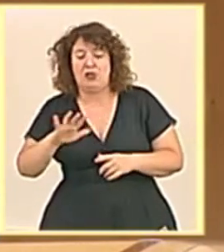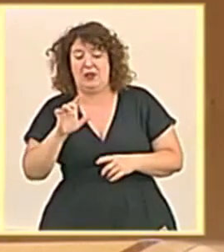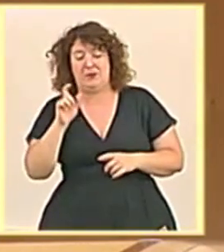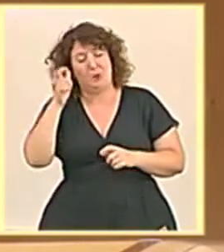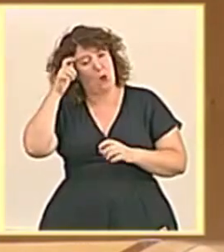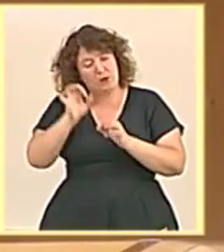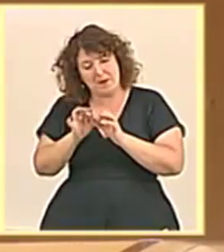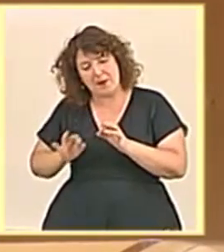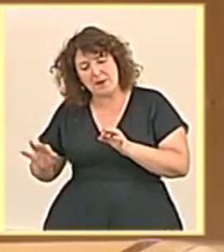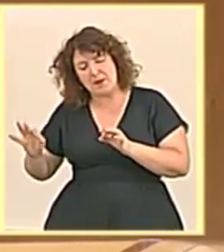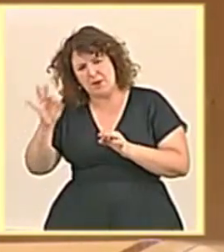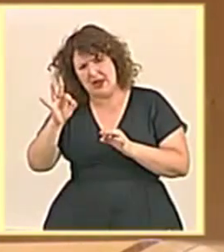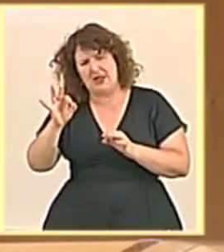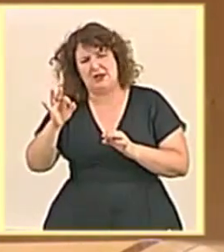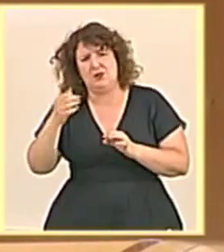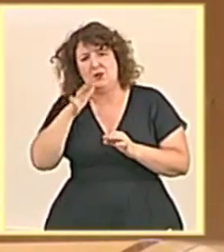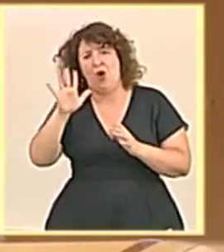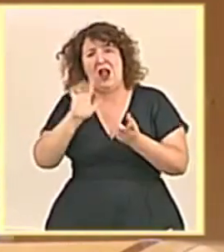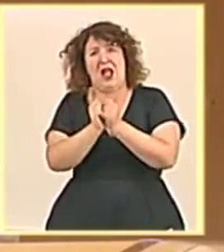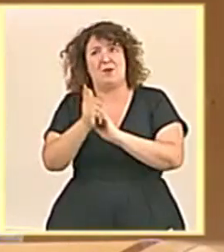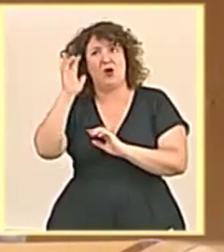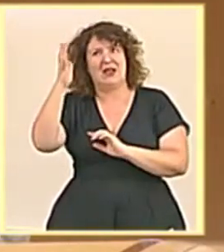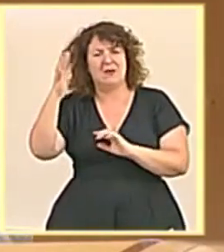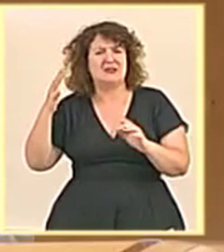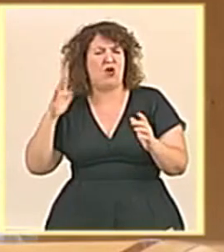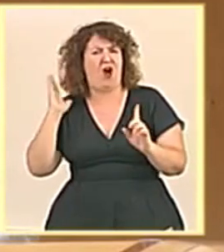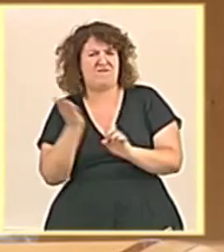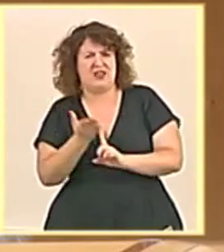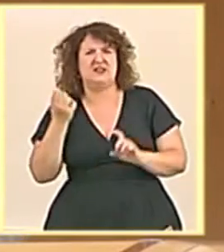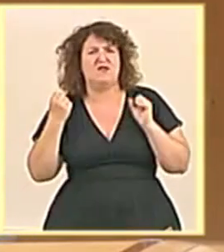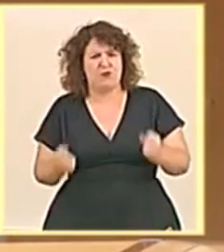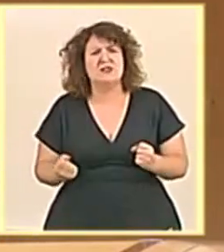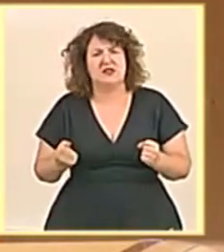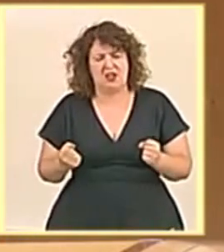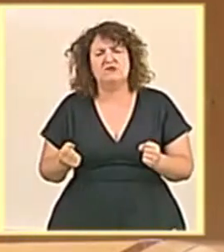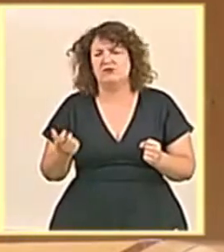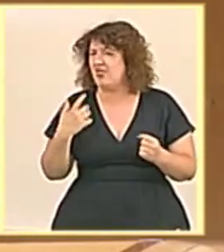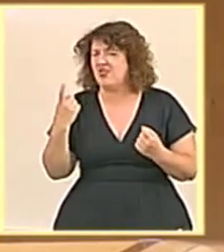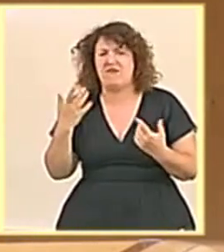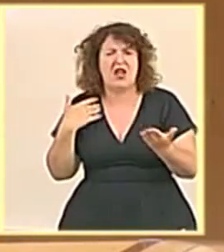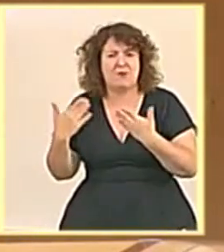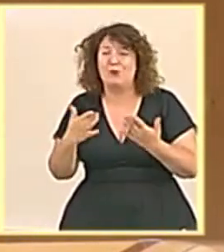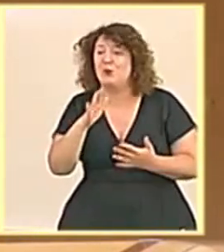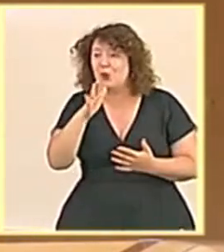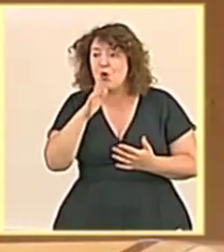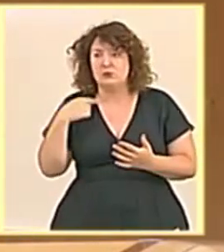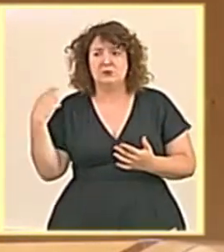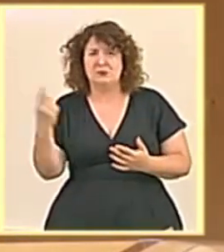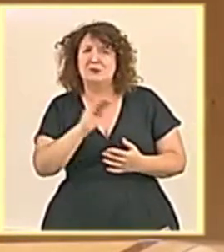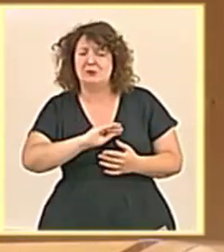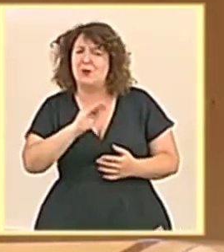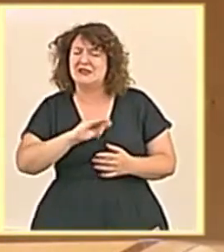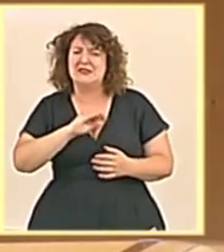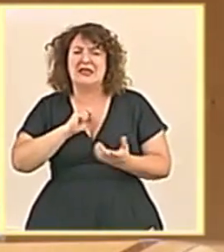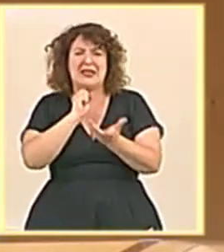litoral, afectados de forma importante por el cambio climático, porque somos muchos los que queremos afrontar